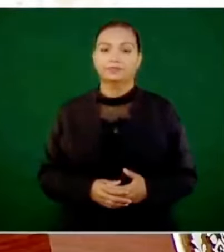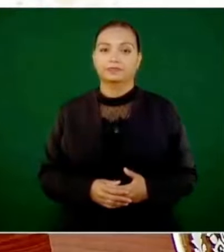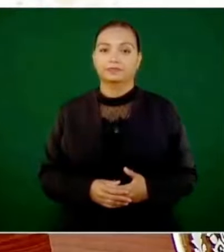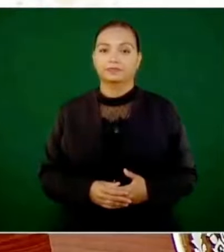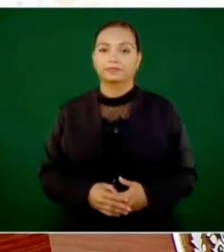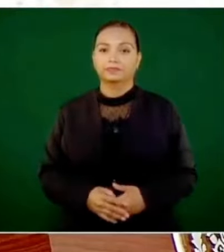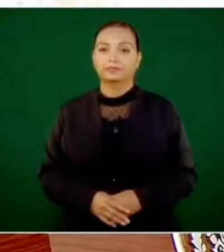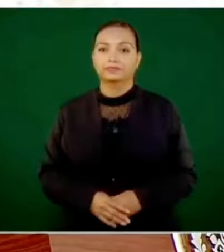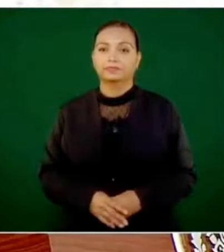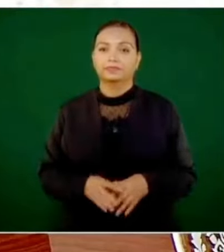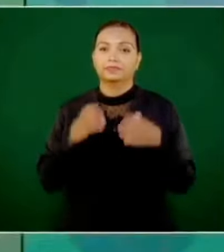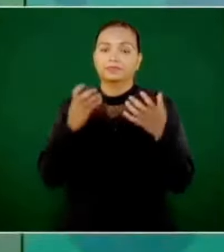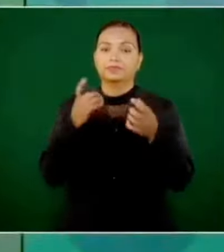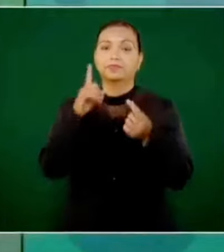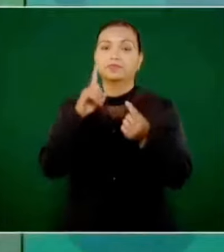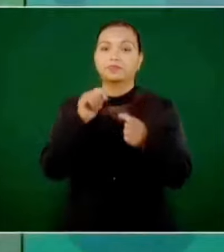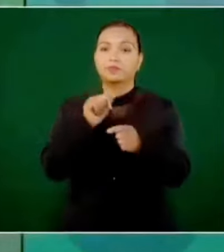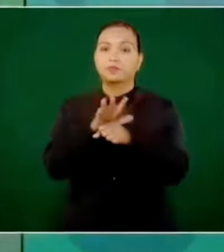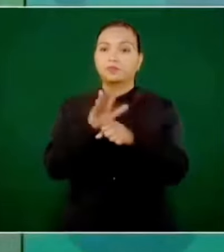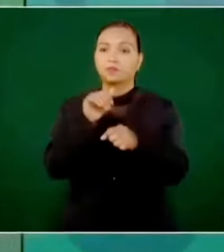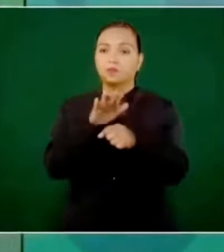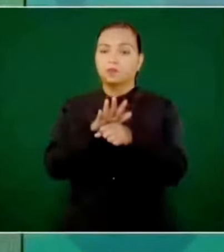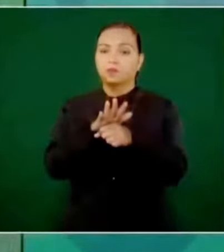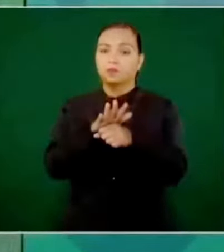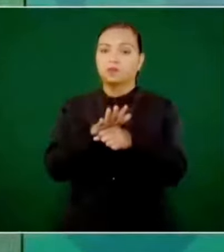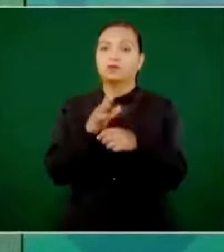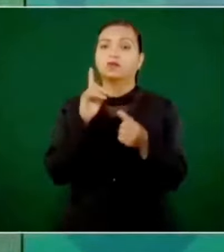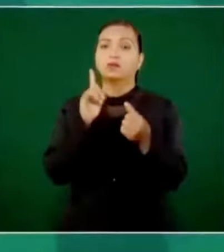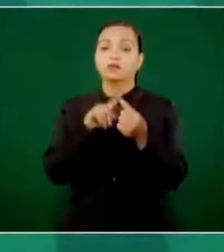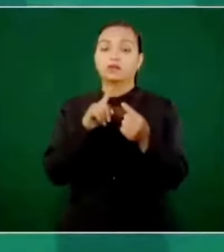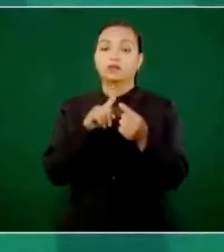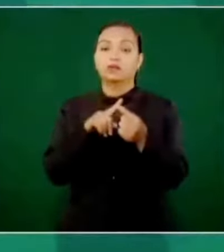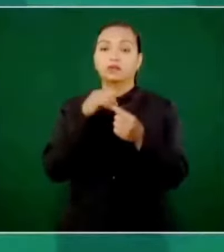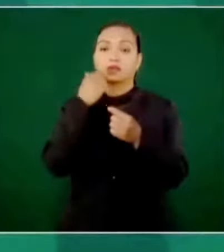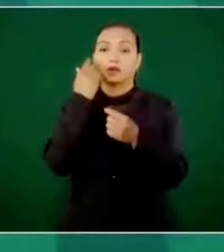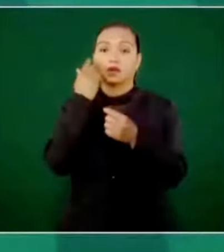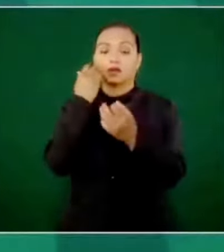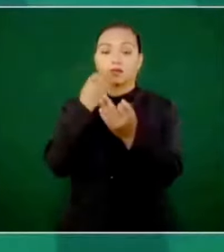eran los que protegían a Santana,